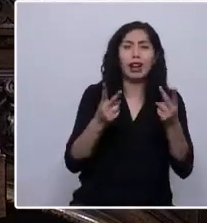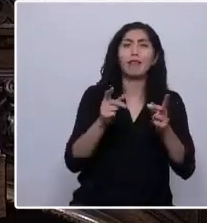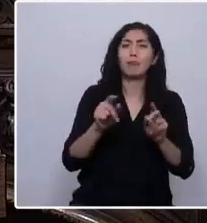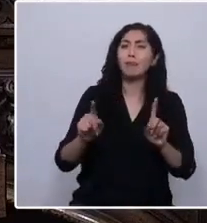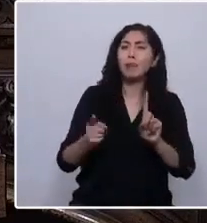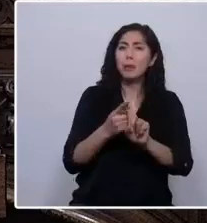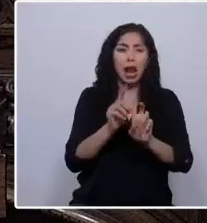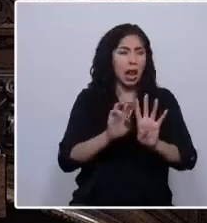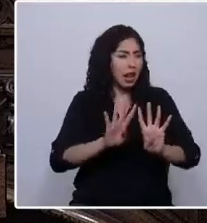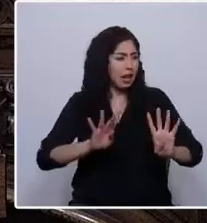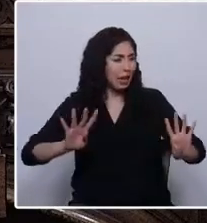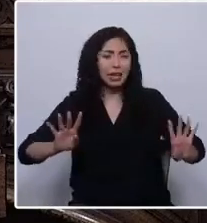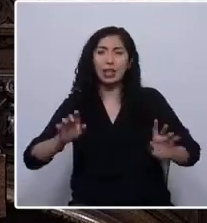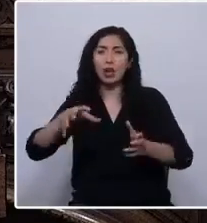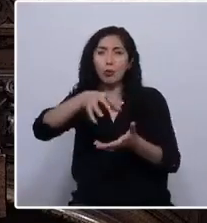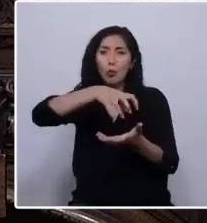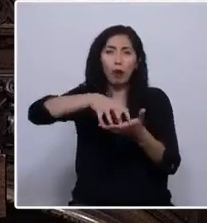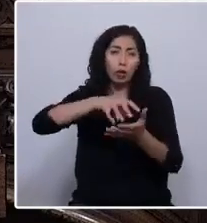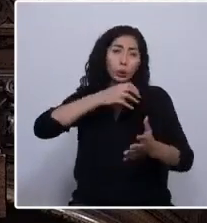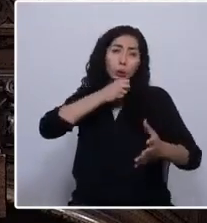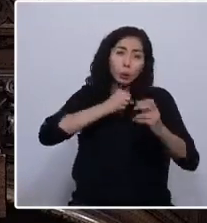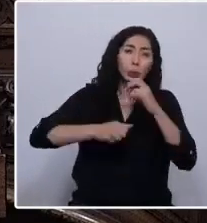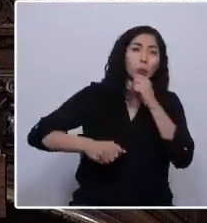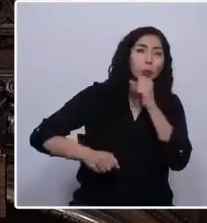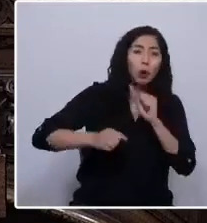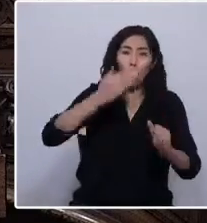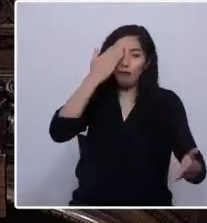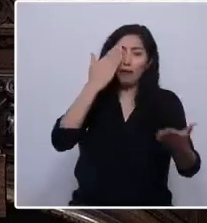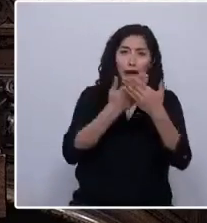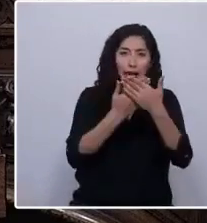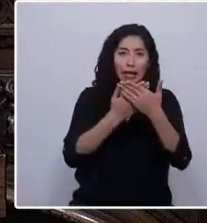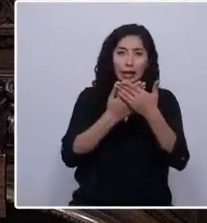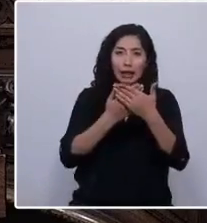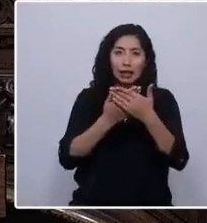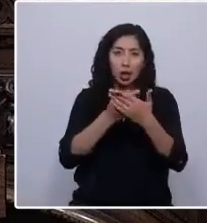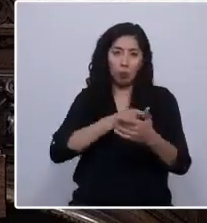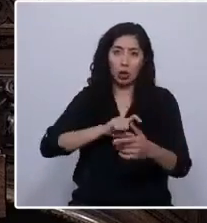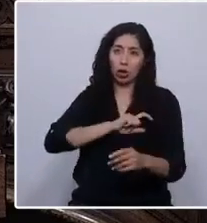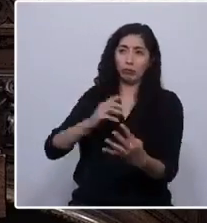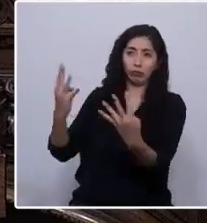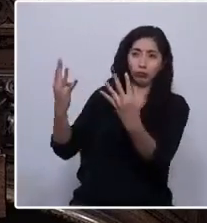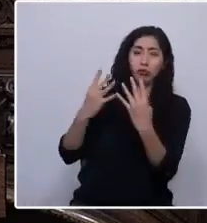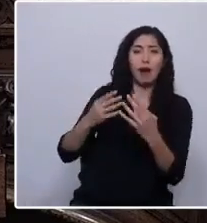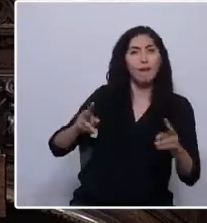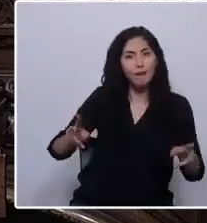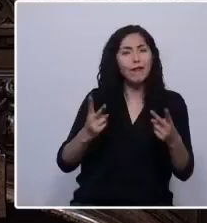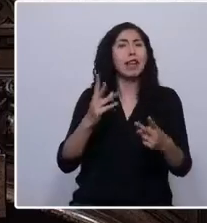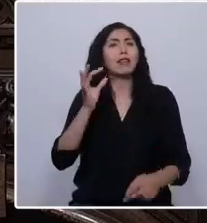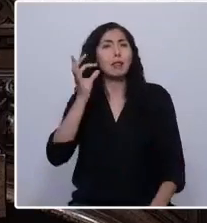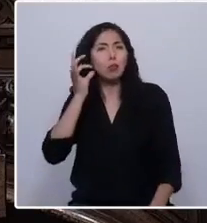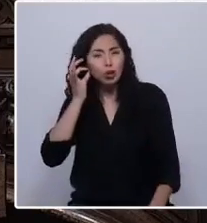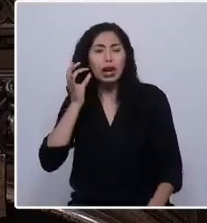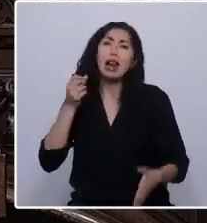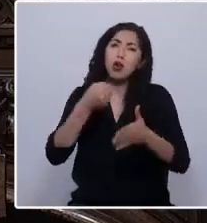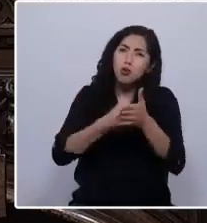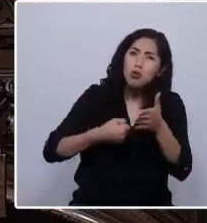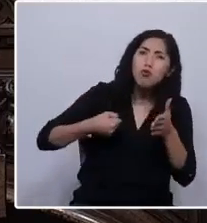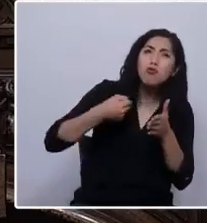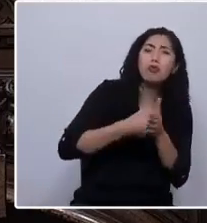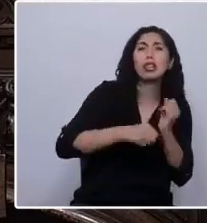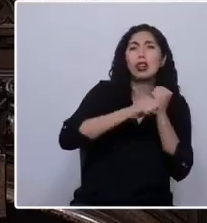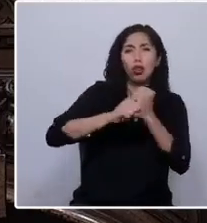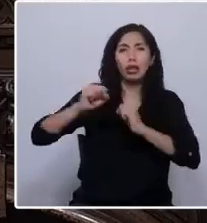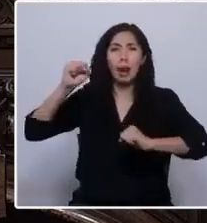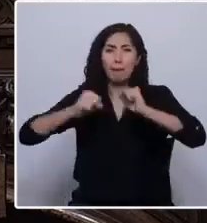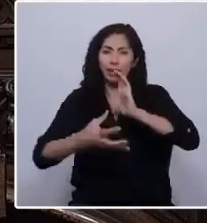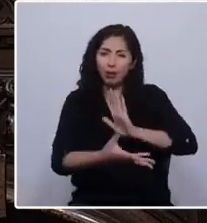hicieron la resistencia a los colonizadores por el sur. Viva las mujeres que luchan contra las industrias extractivas. Viva las mujeres Cahuascar,